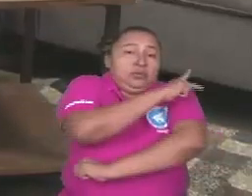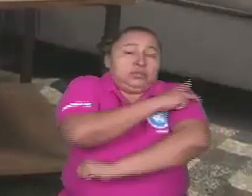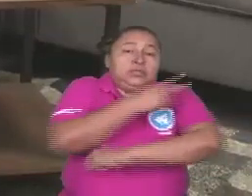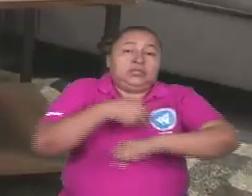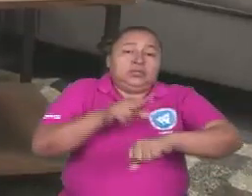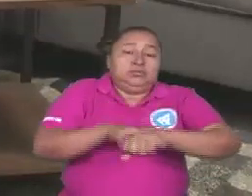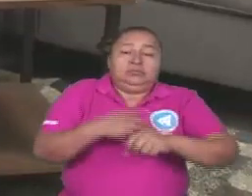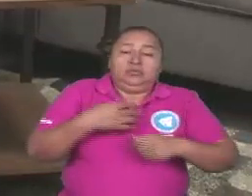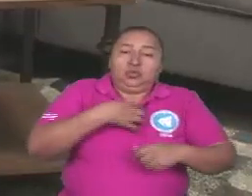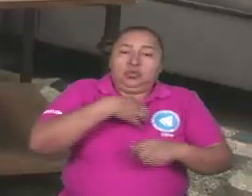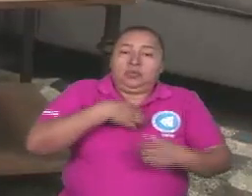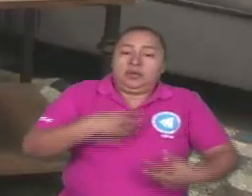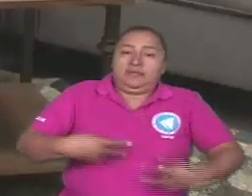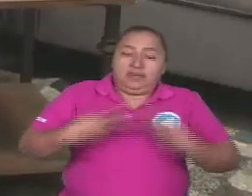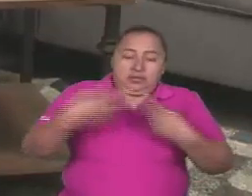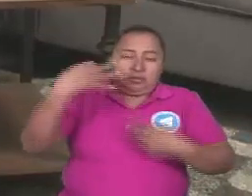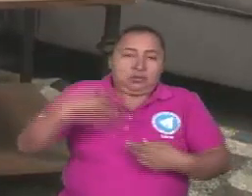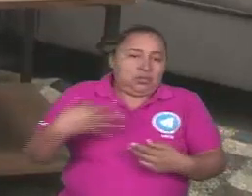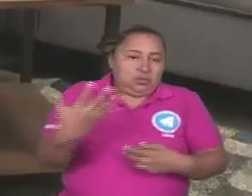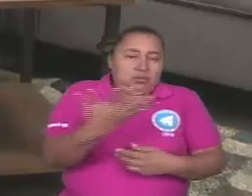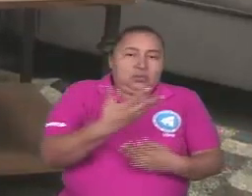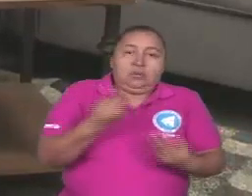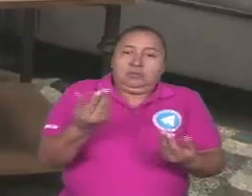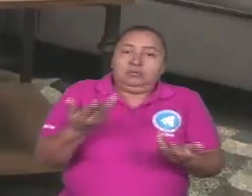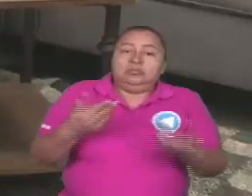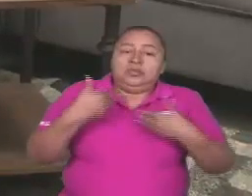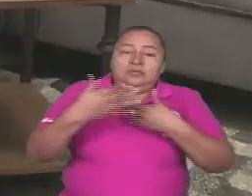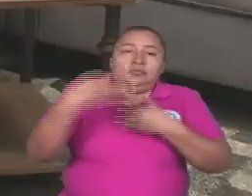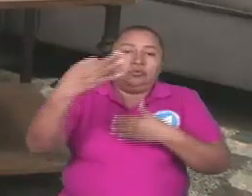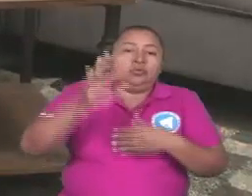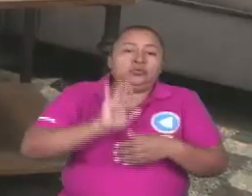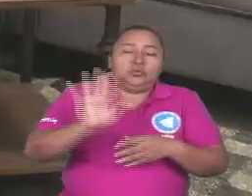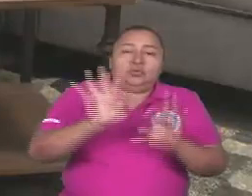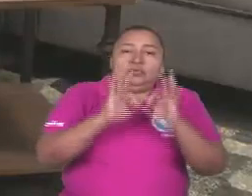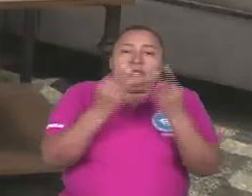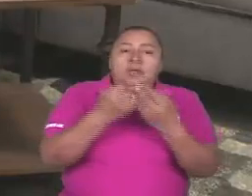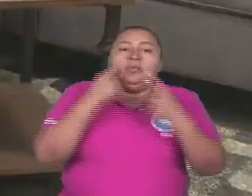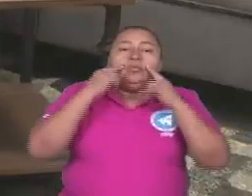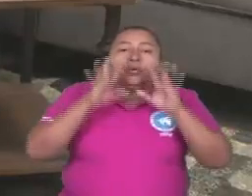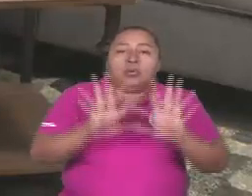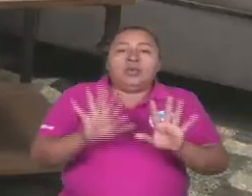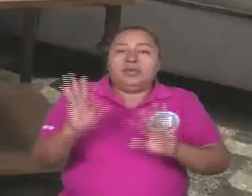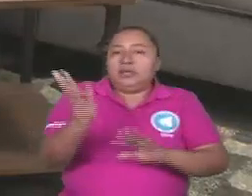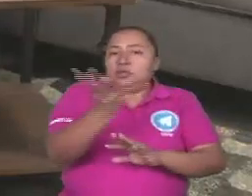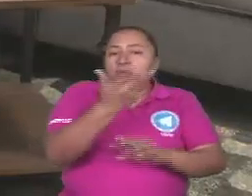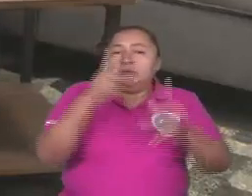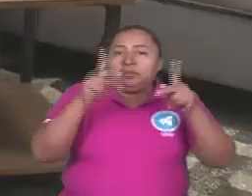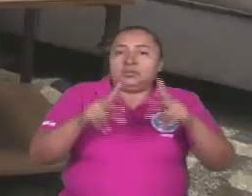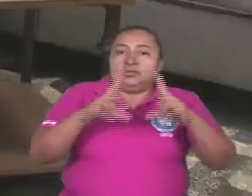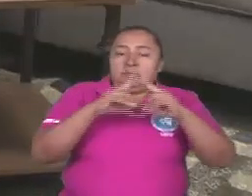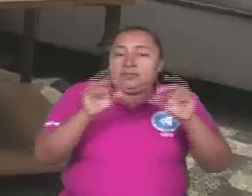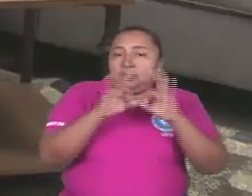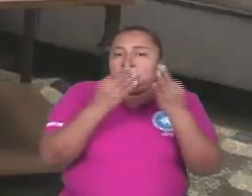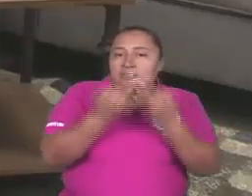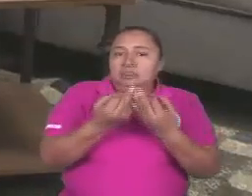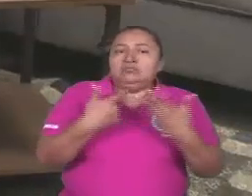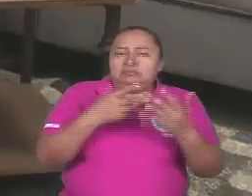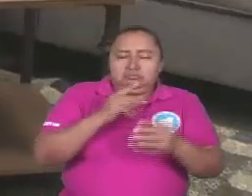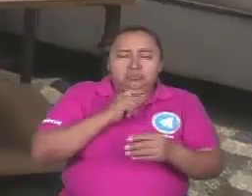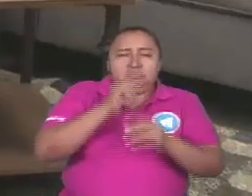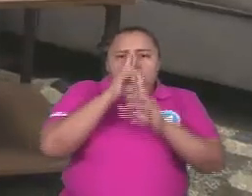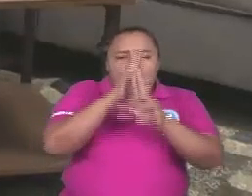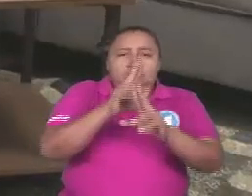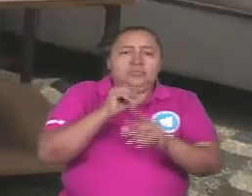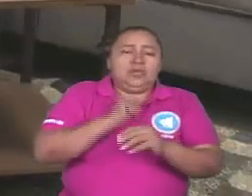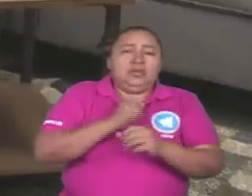exponiendo su vida, su seguridad y todo, y el futuro de su familia por cuidar la seguridad de los nicaragüenses. Hay que adorar a la policía.